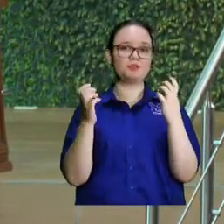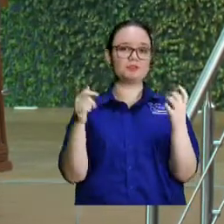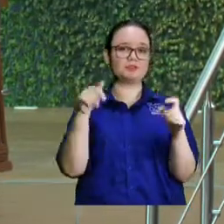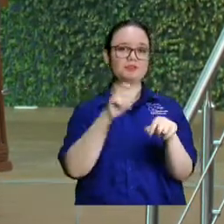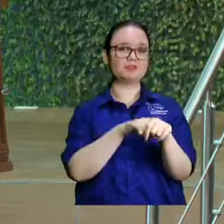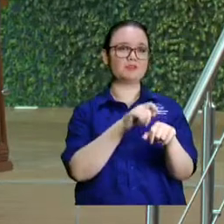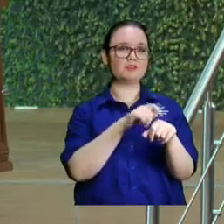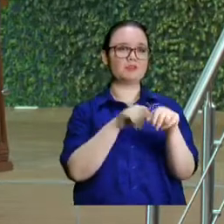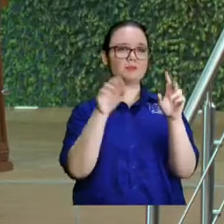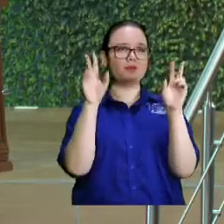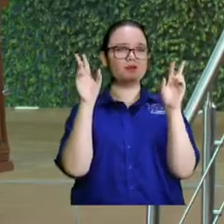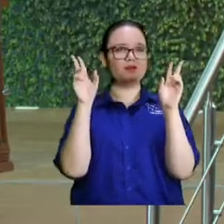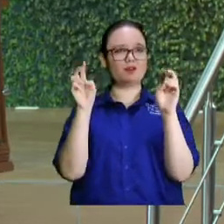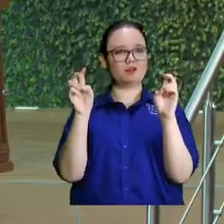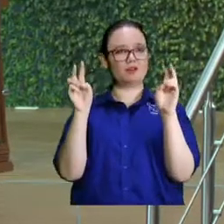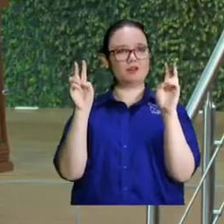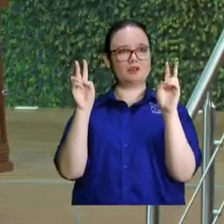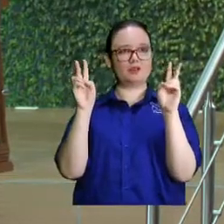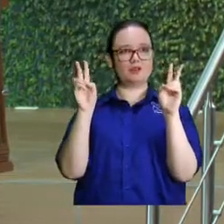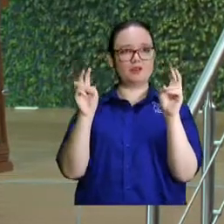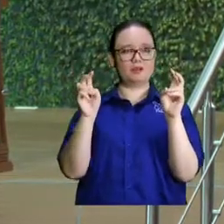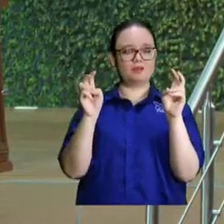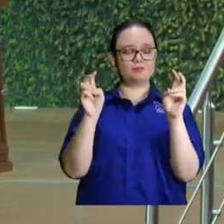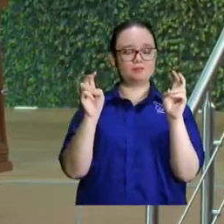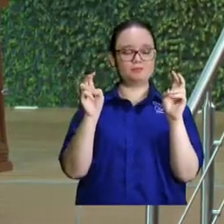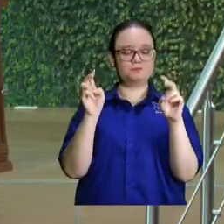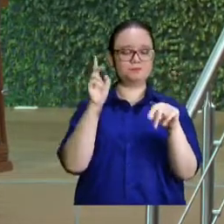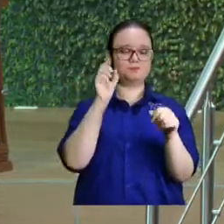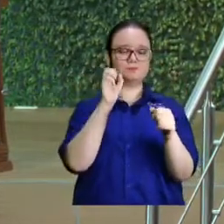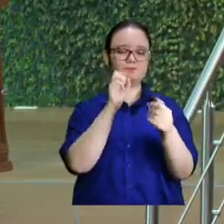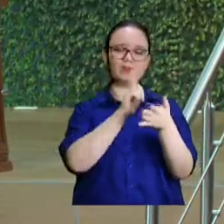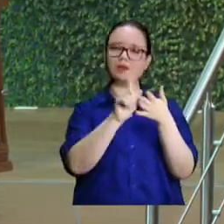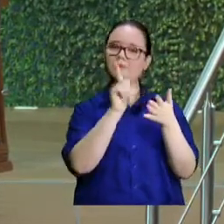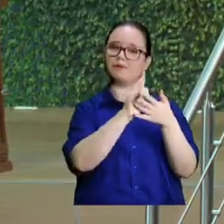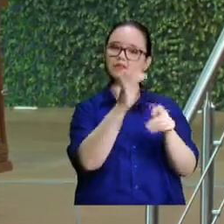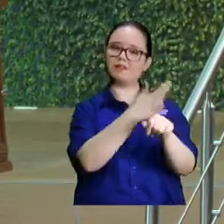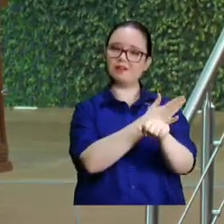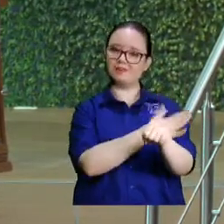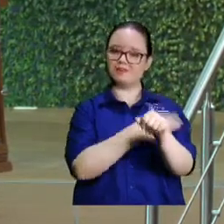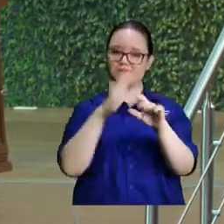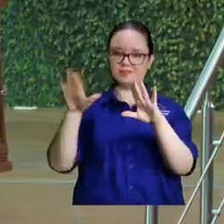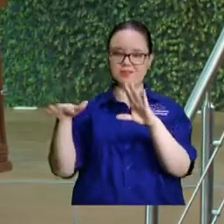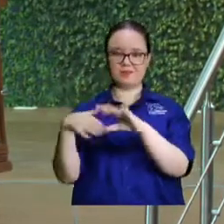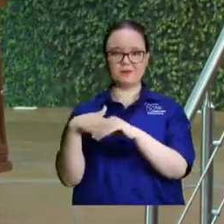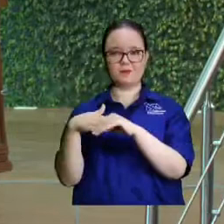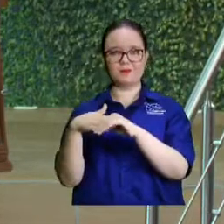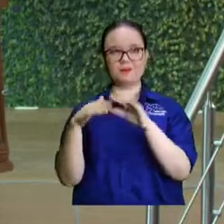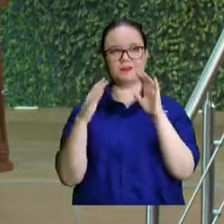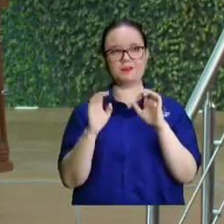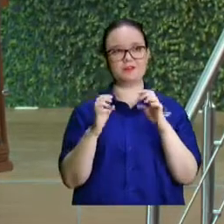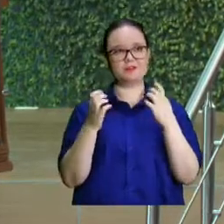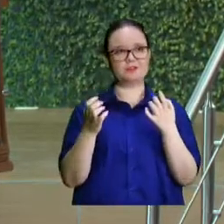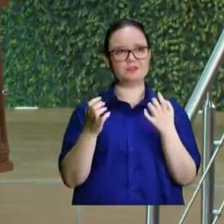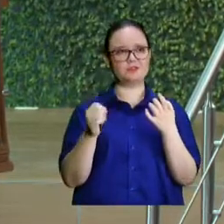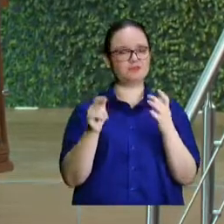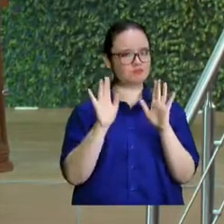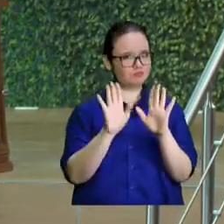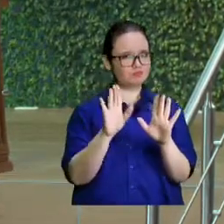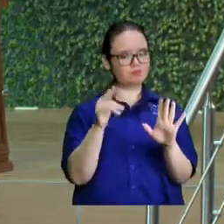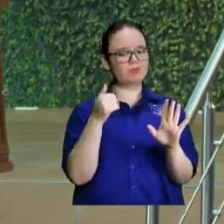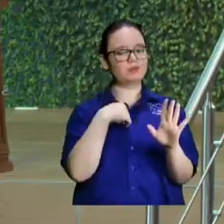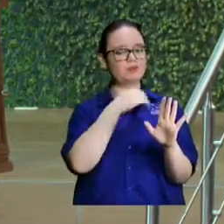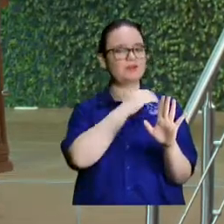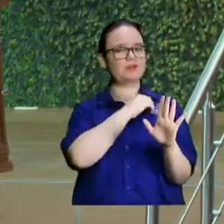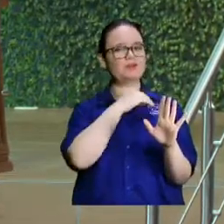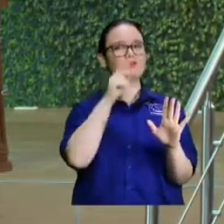tema la purificación previa a la boda. Ahora, le voy a poner pausa a eso. Y entonces me voy a ir a algo que el Señor